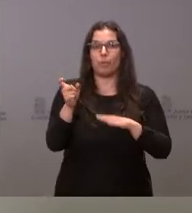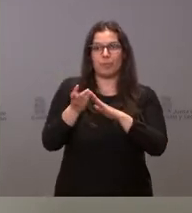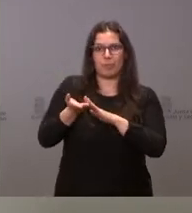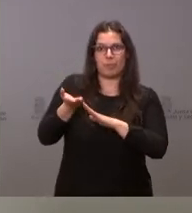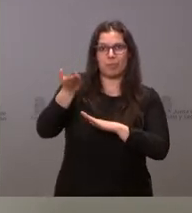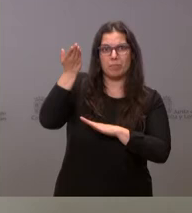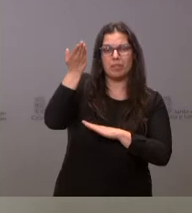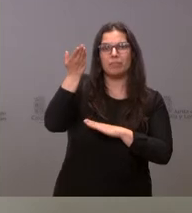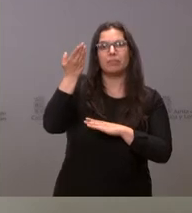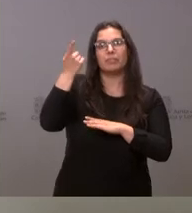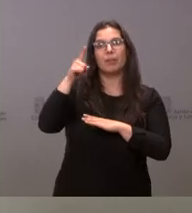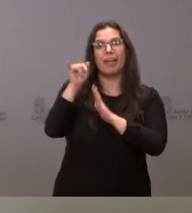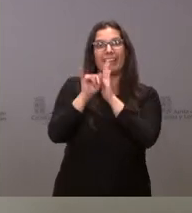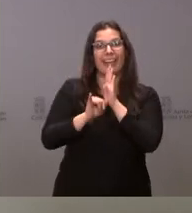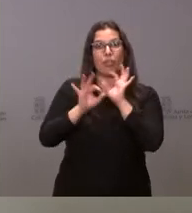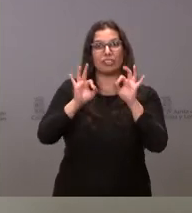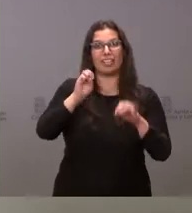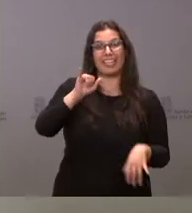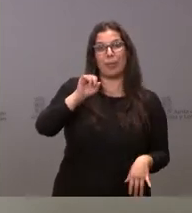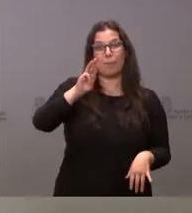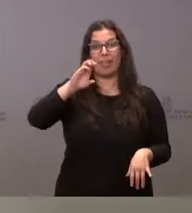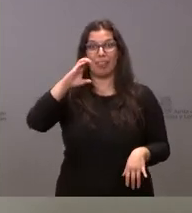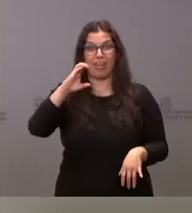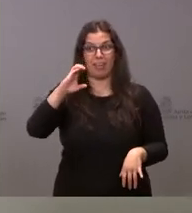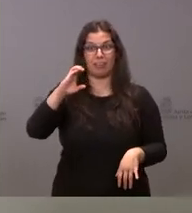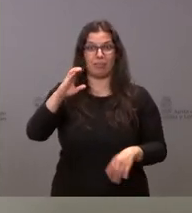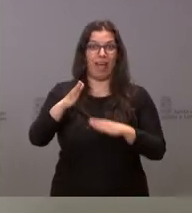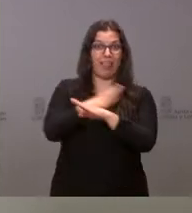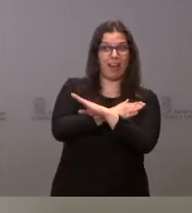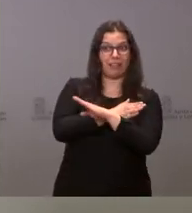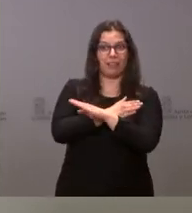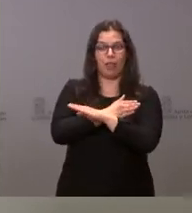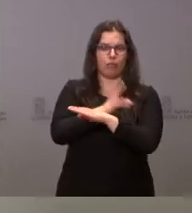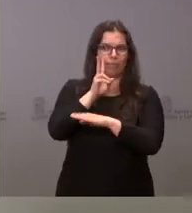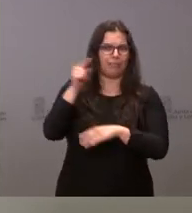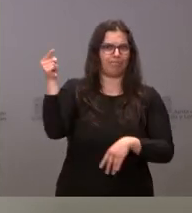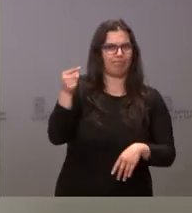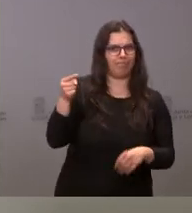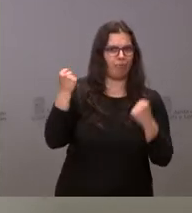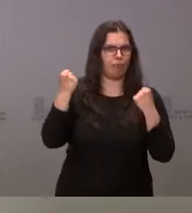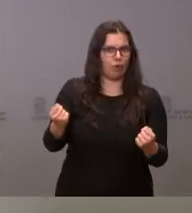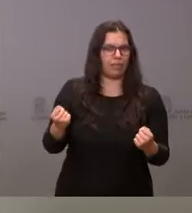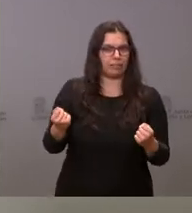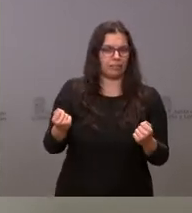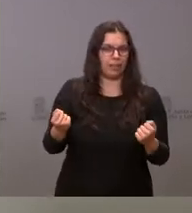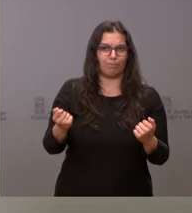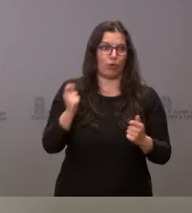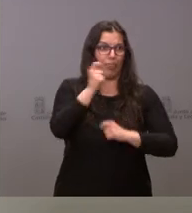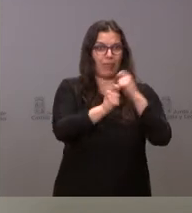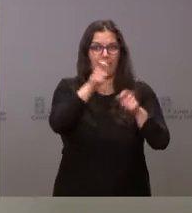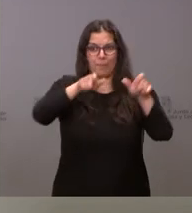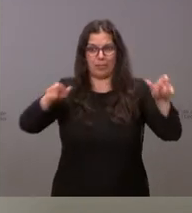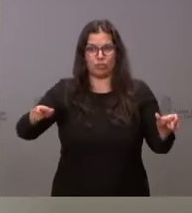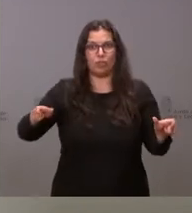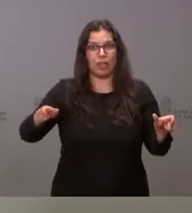dato de indicador adelantado del IPC y son datos que llaman la atención por lo negativo que supone y que dificulta a muchas personas